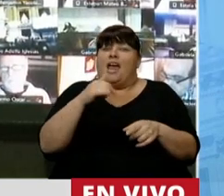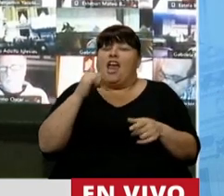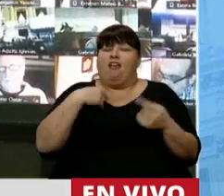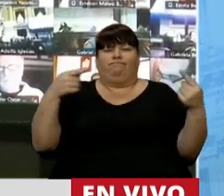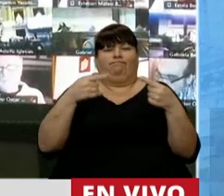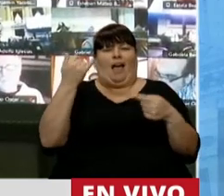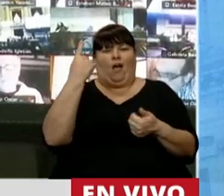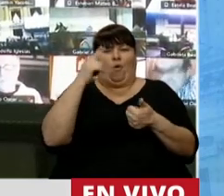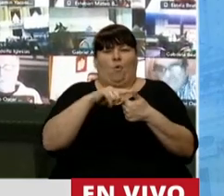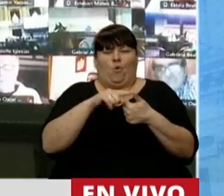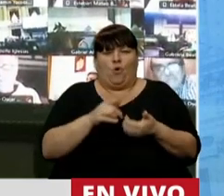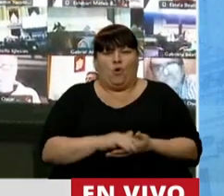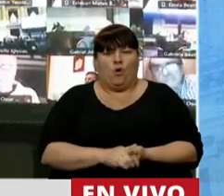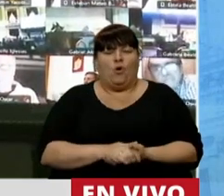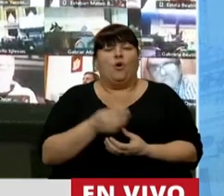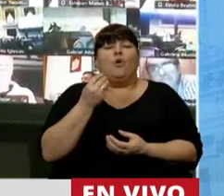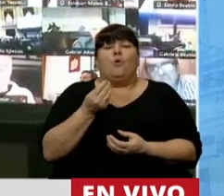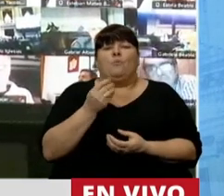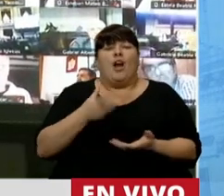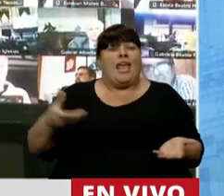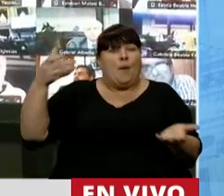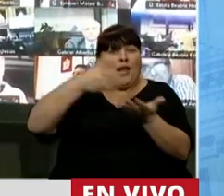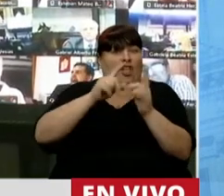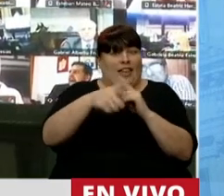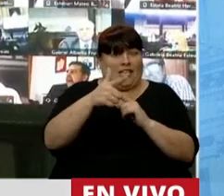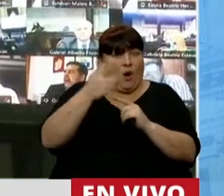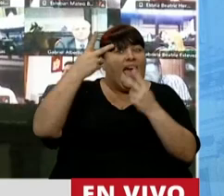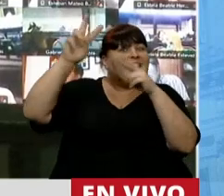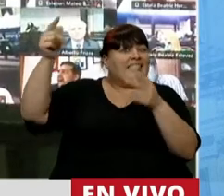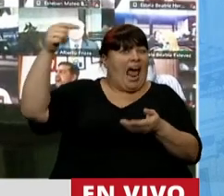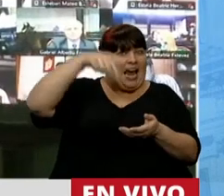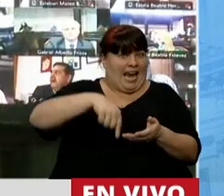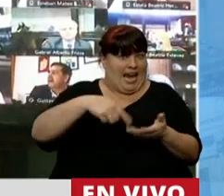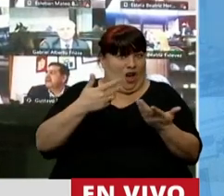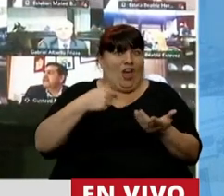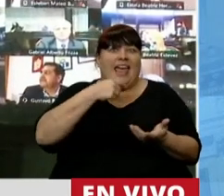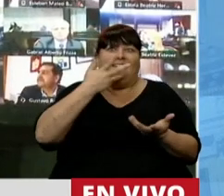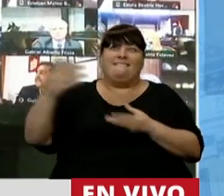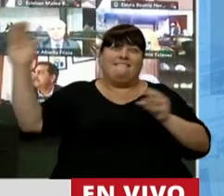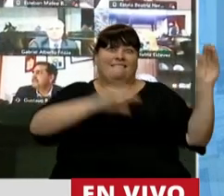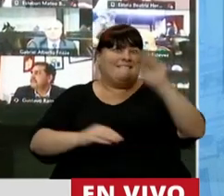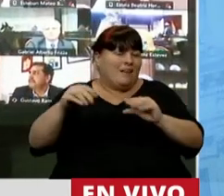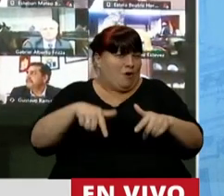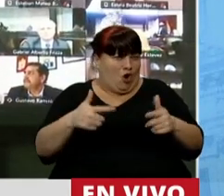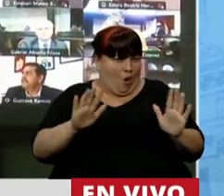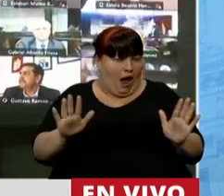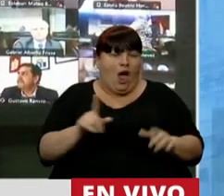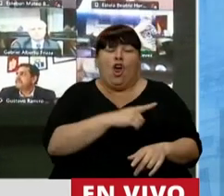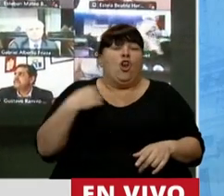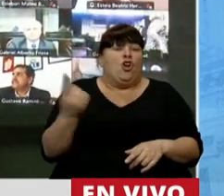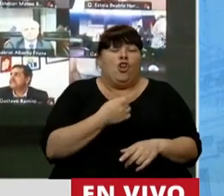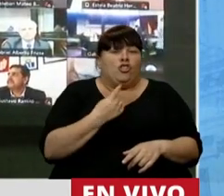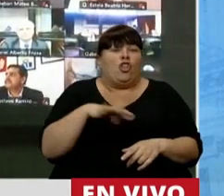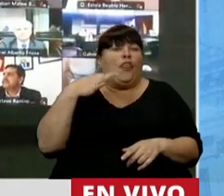contradicción, porque no hay inversión directa extranjera a la magnitud que queremos, pero nosotros hemos